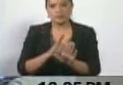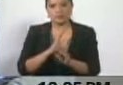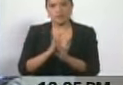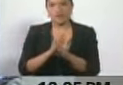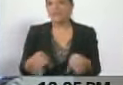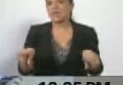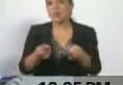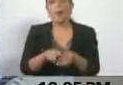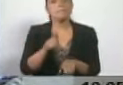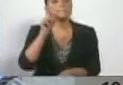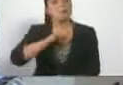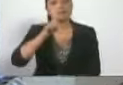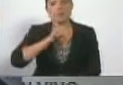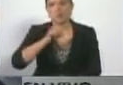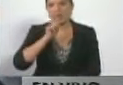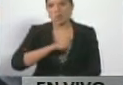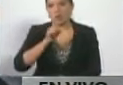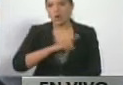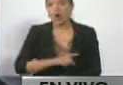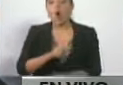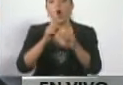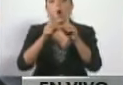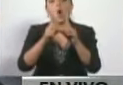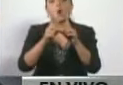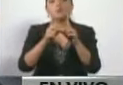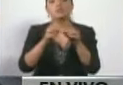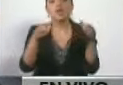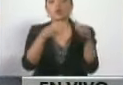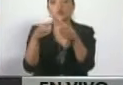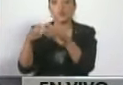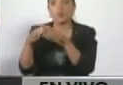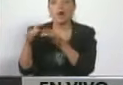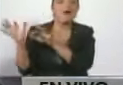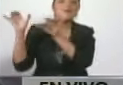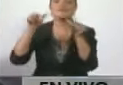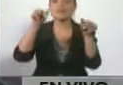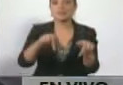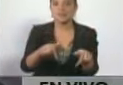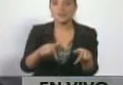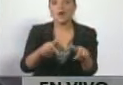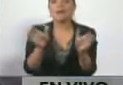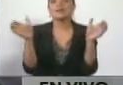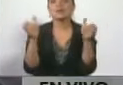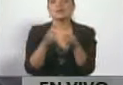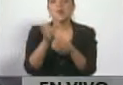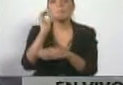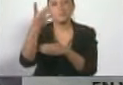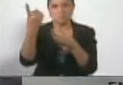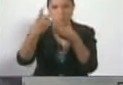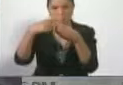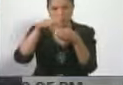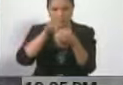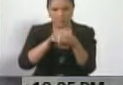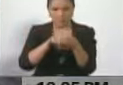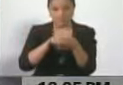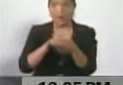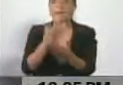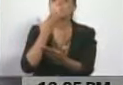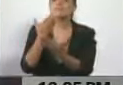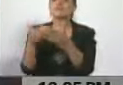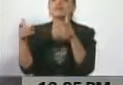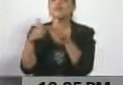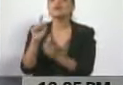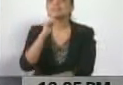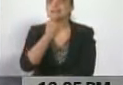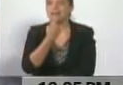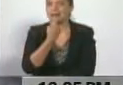de lambiscón y mentiroso que dijo que solamente once delegaciones habían venido a la cumbre de Noal. Pidió, pidió una reunión secreta y